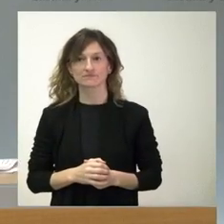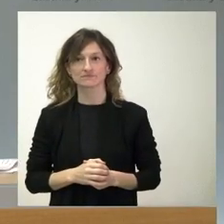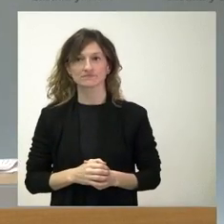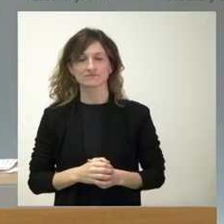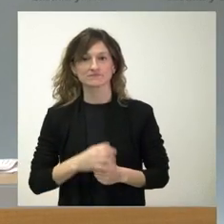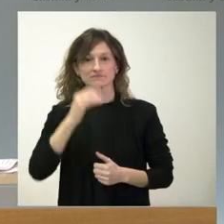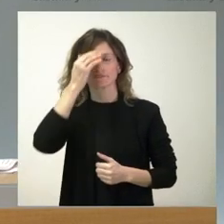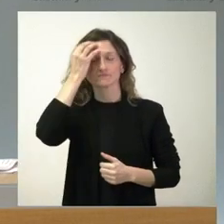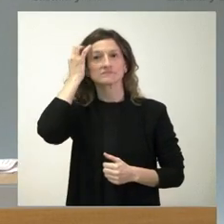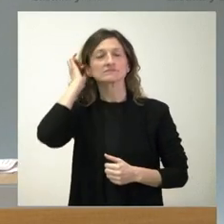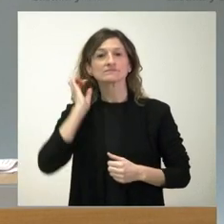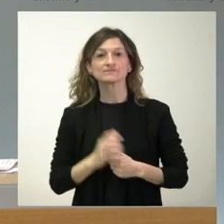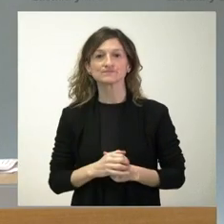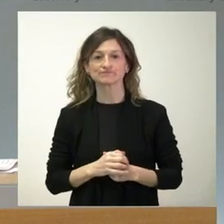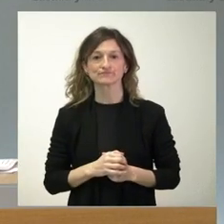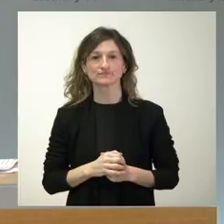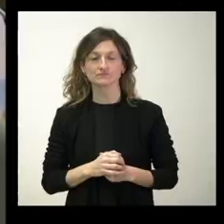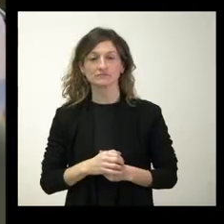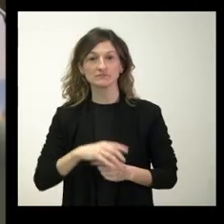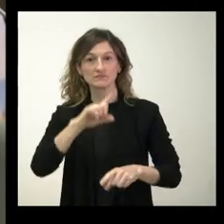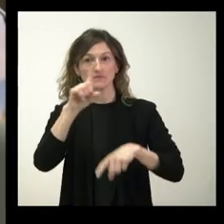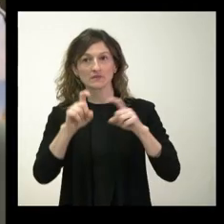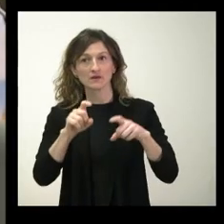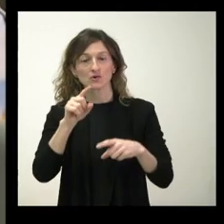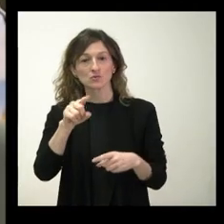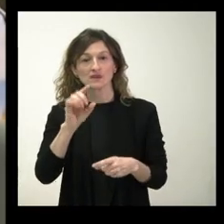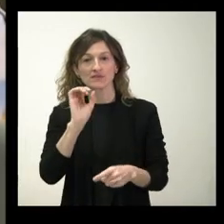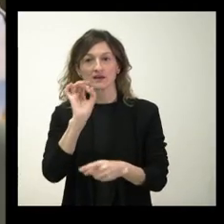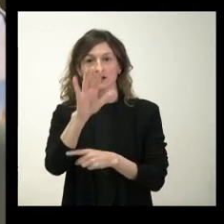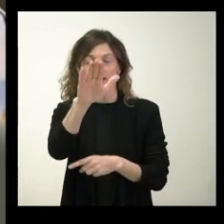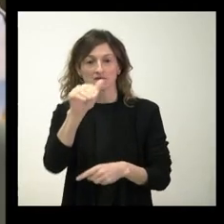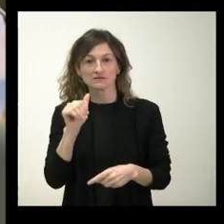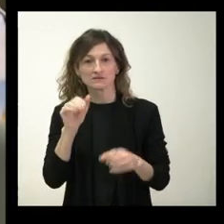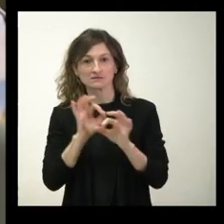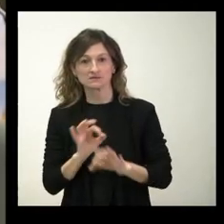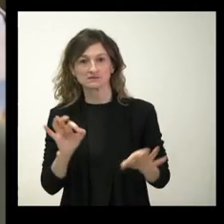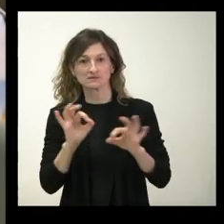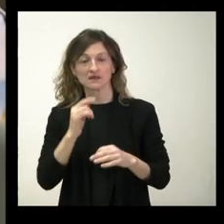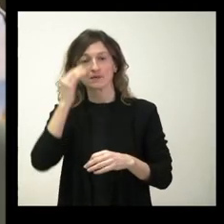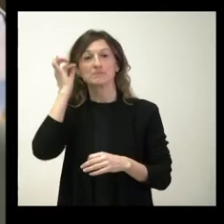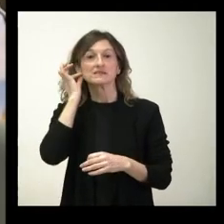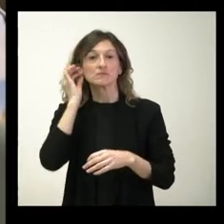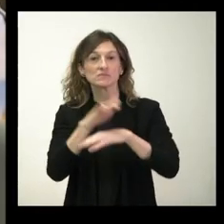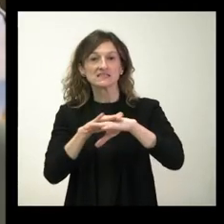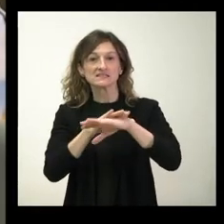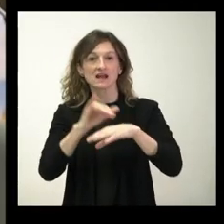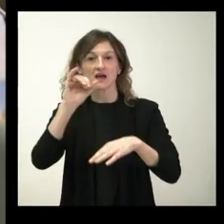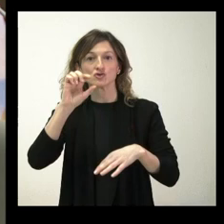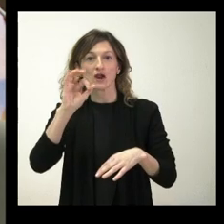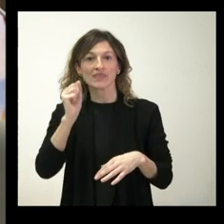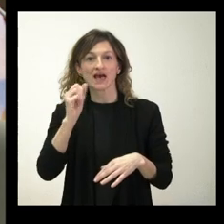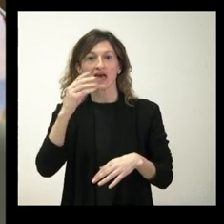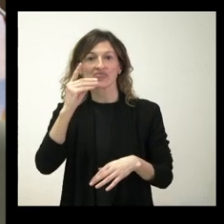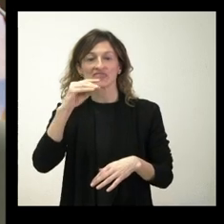Carriedo, usted ha dicho que no se ha recibido ningún requerimiento. Teníamos entendido que la ministra Yolanda Díaz había enviado una carta al